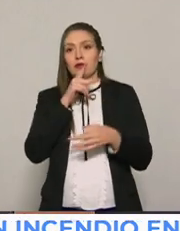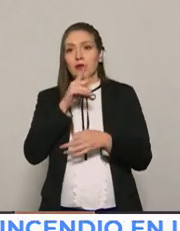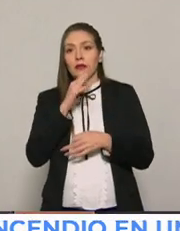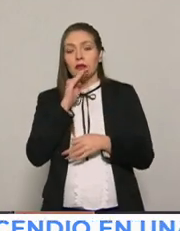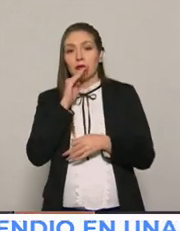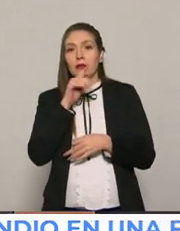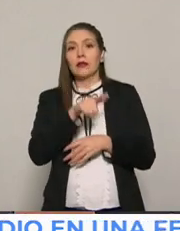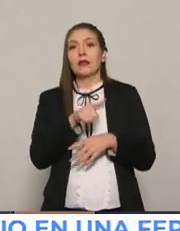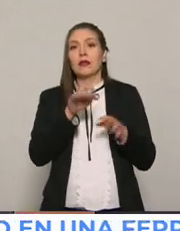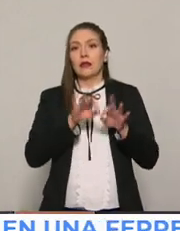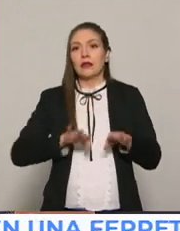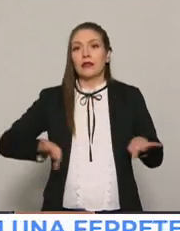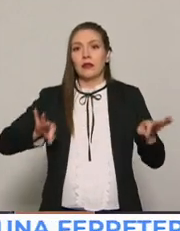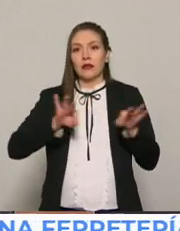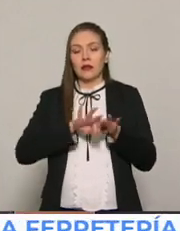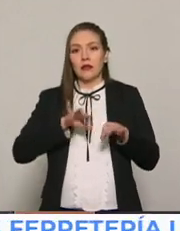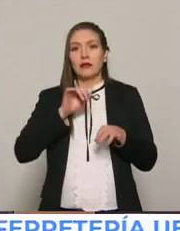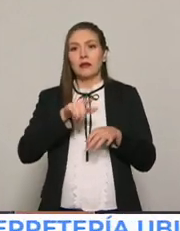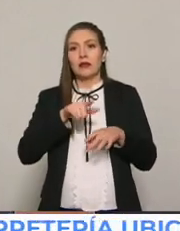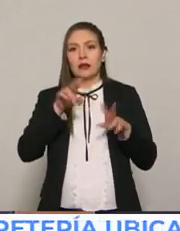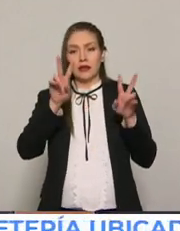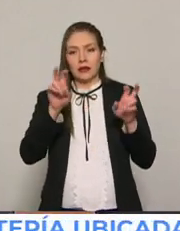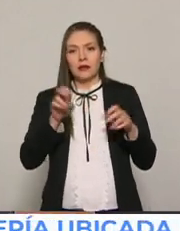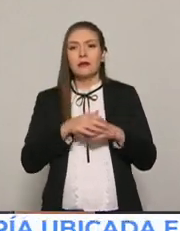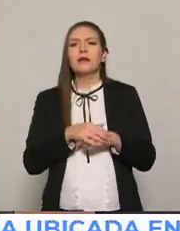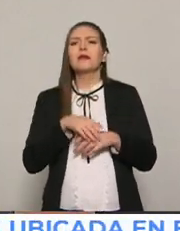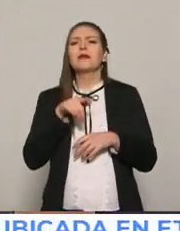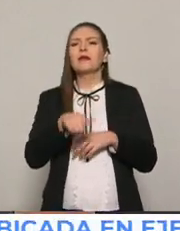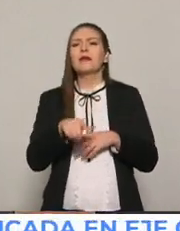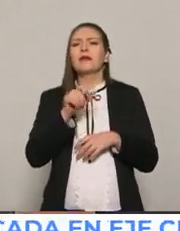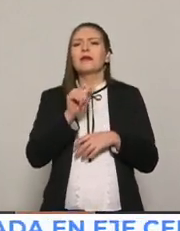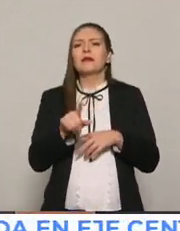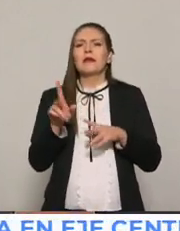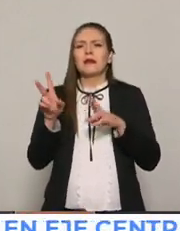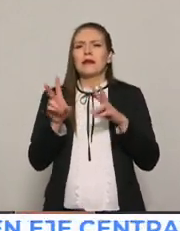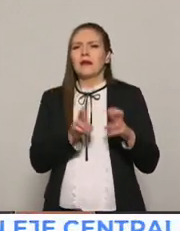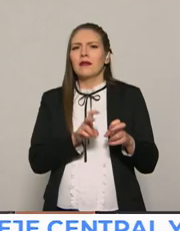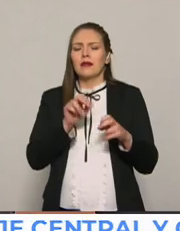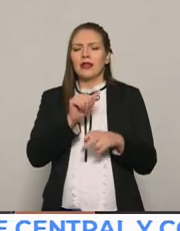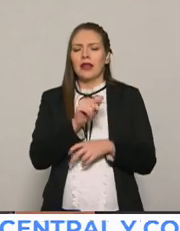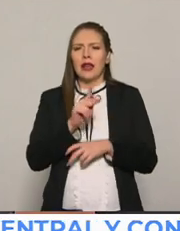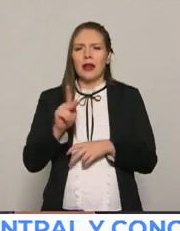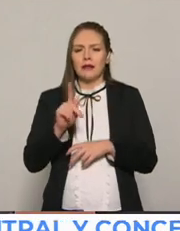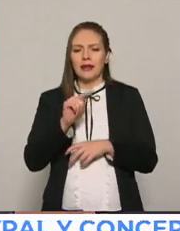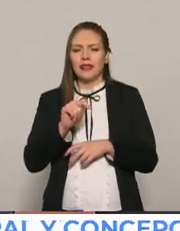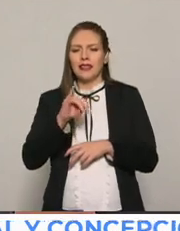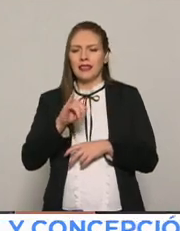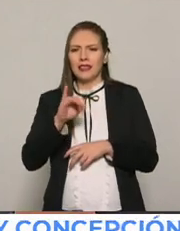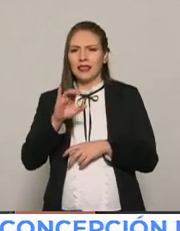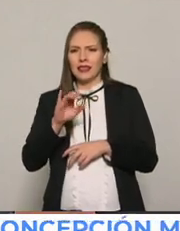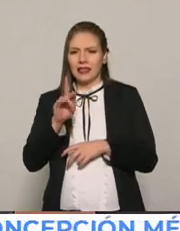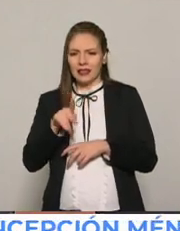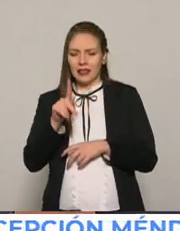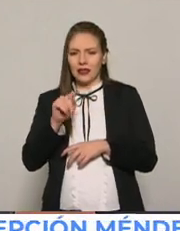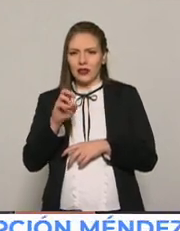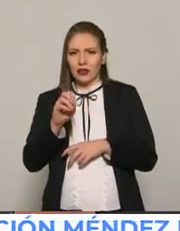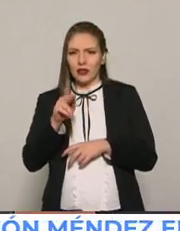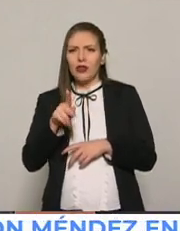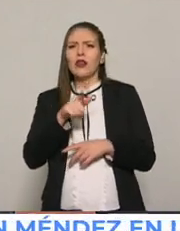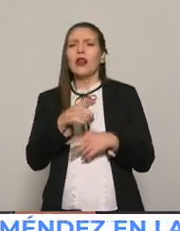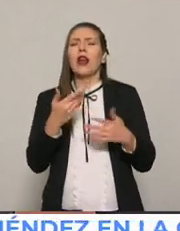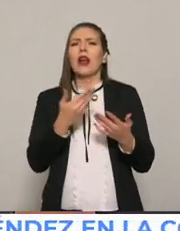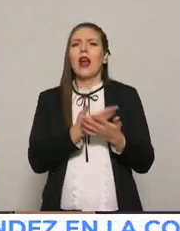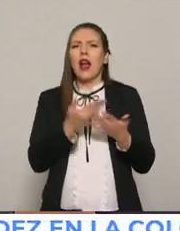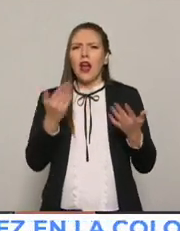La polémica aplicación que se descarga a través de dispositivos móviles TikTok está otra vez en la mira, ahora por un nuevo reto viral que